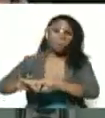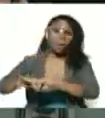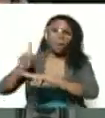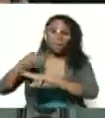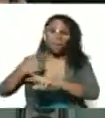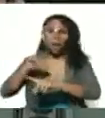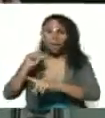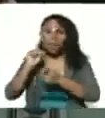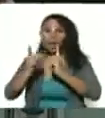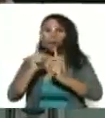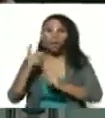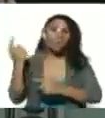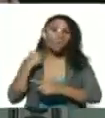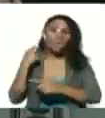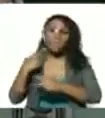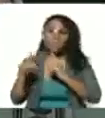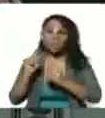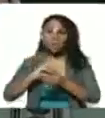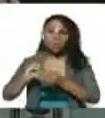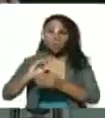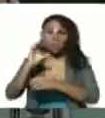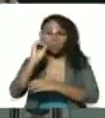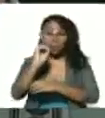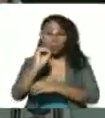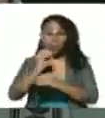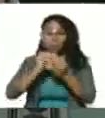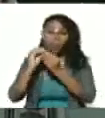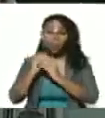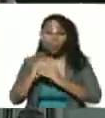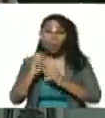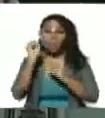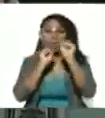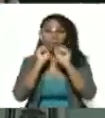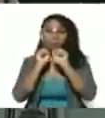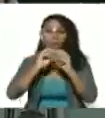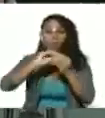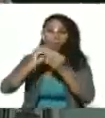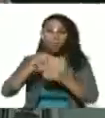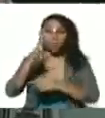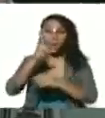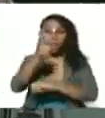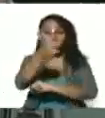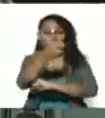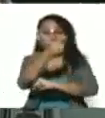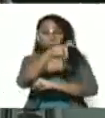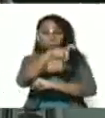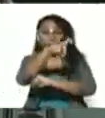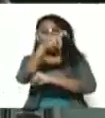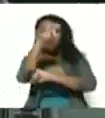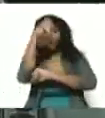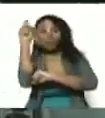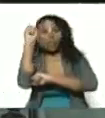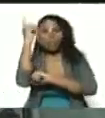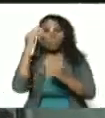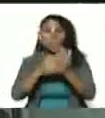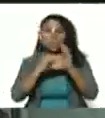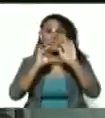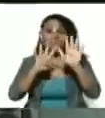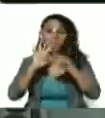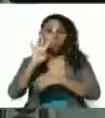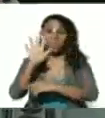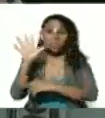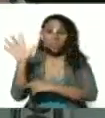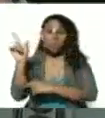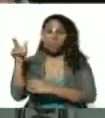había en chatarra pero se recuperaron desde cero hicimos adaptaciones de motores incluso hubo una grúa de 1945 que estaba en el museo de